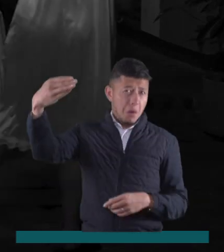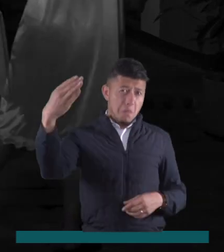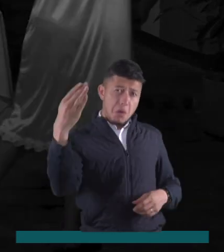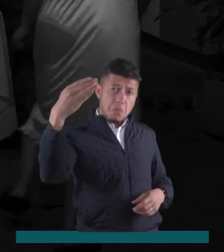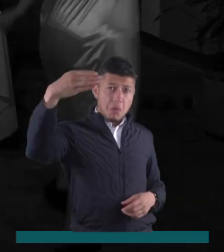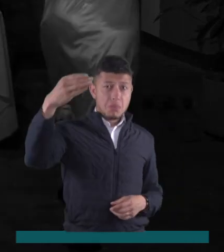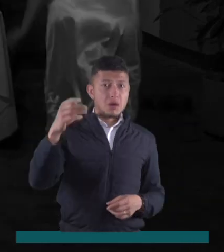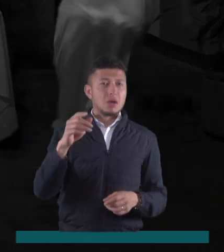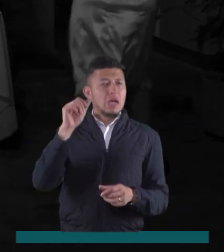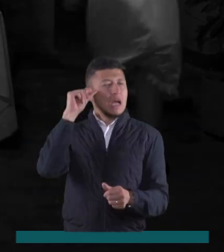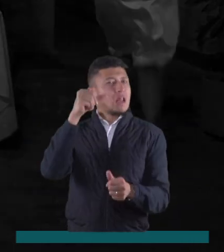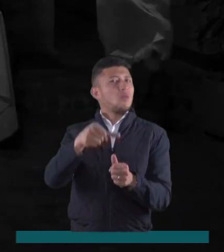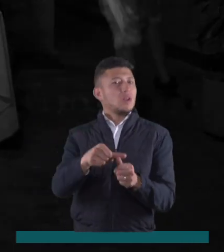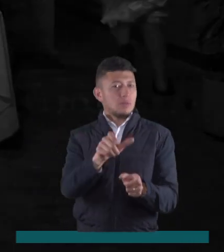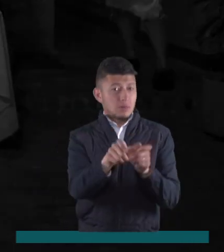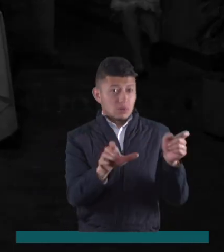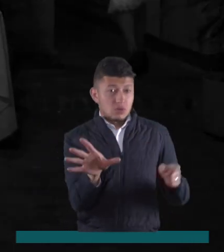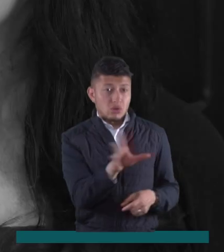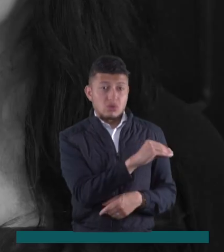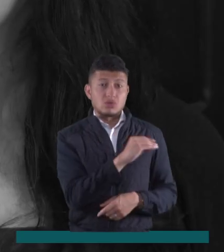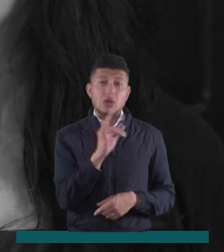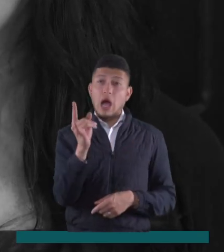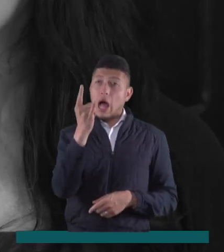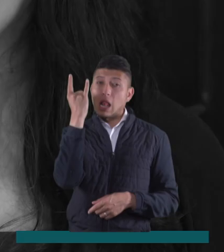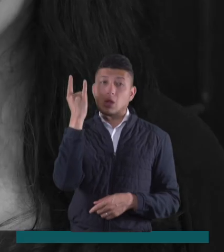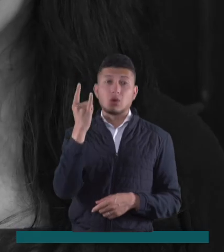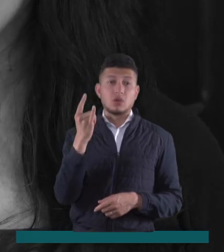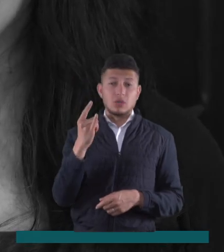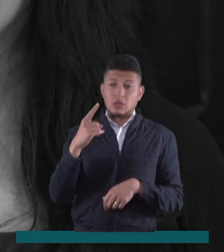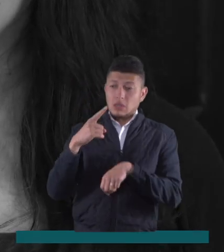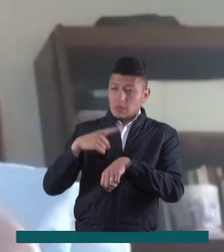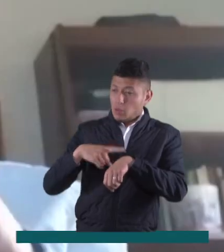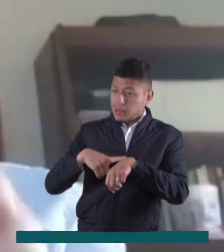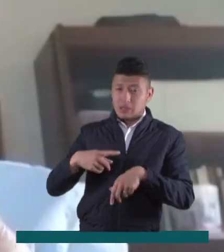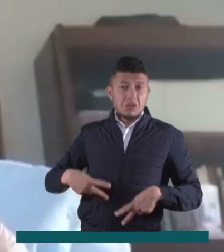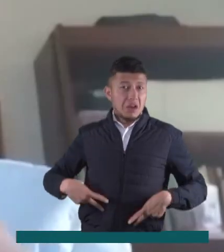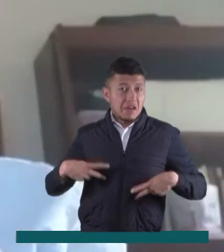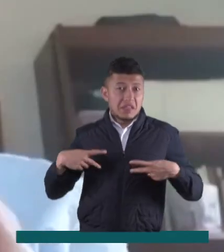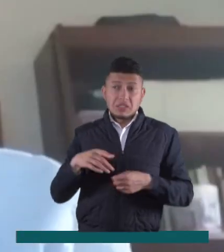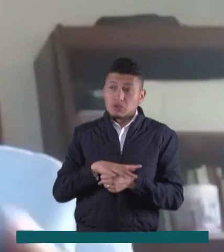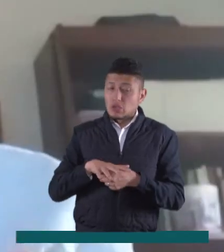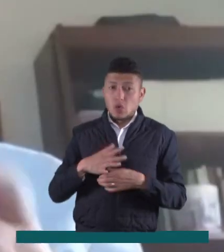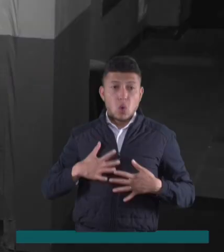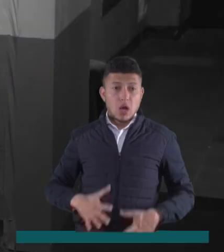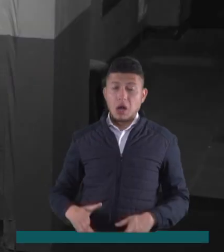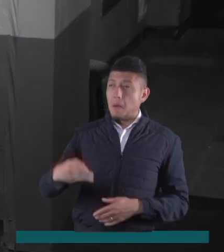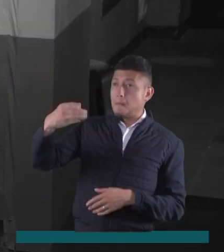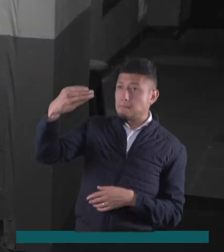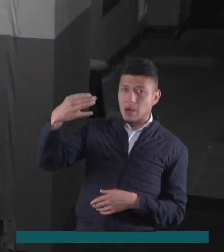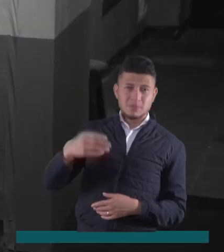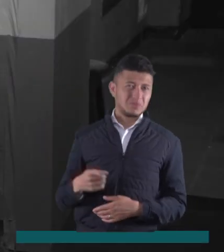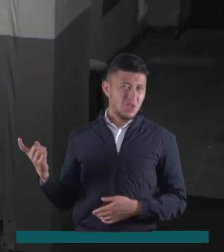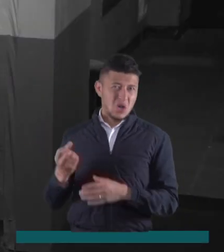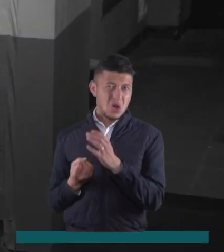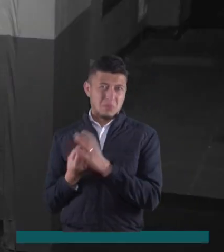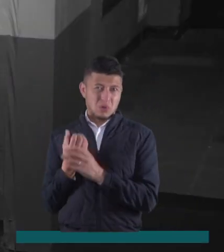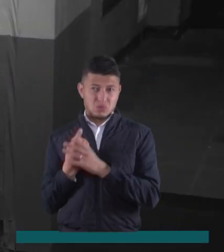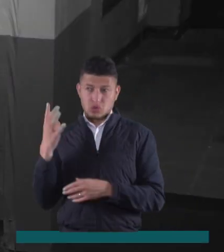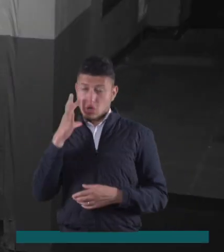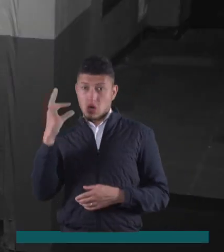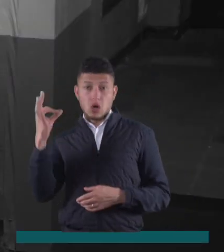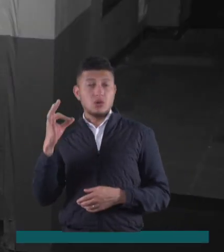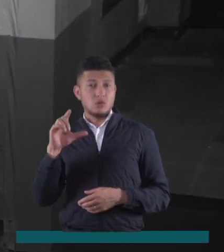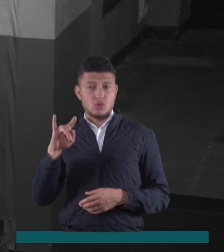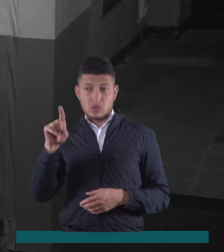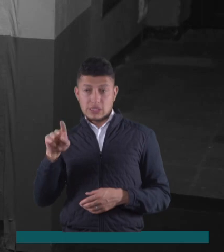se toman fotos de recuerdo de cada episodio que se vive en cualquier lugar. Producida por Gestión Artecine,